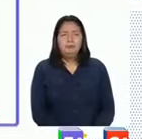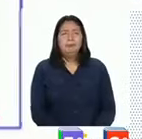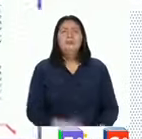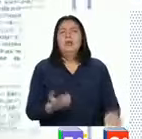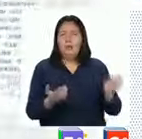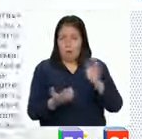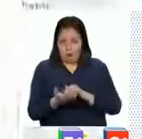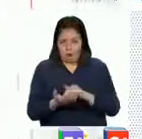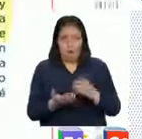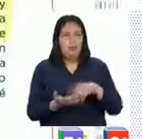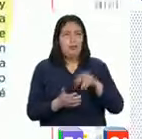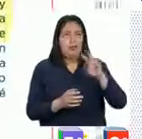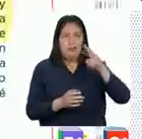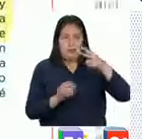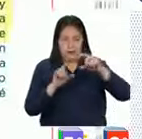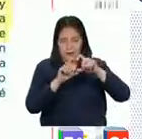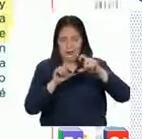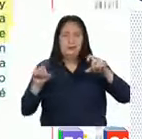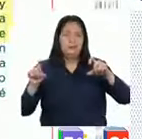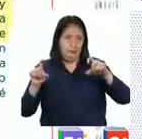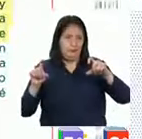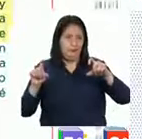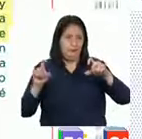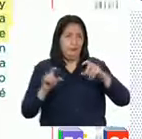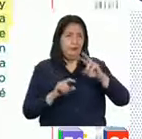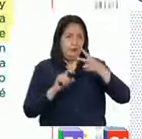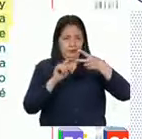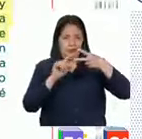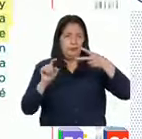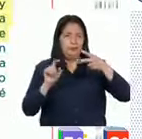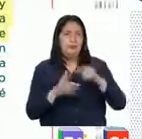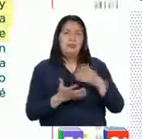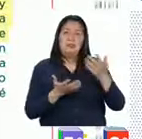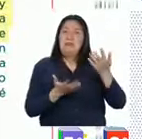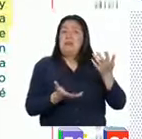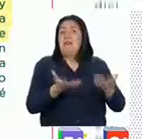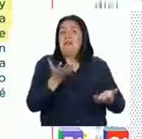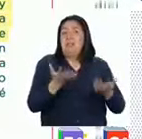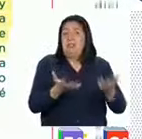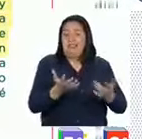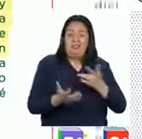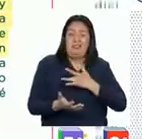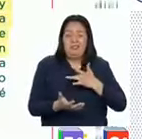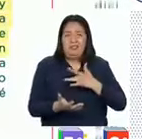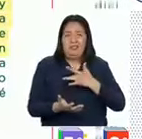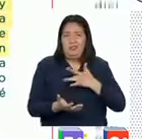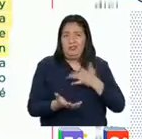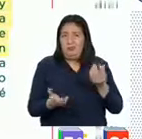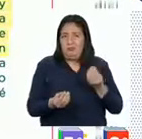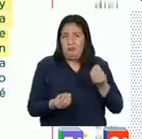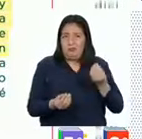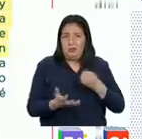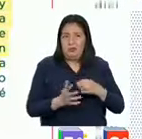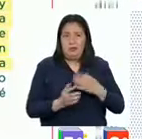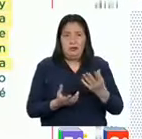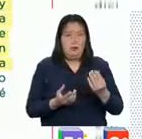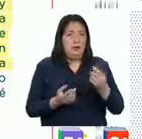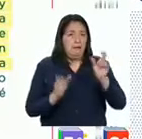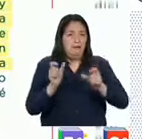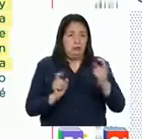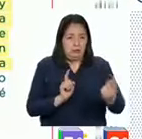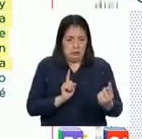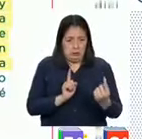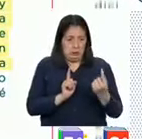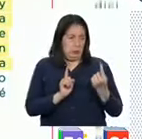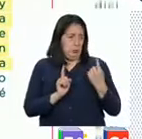Retomemos ahora la segunda mitad del primer parra. Probablemente esa sensación ocurrió porque se acercaron demasiado